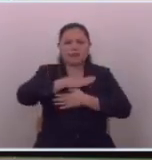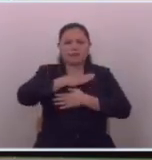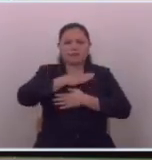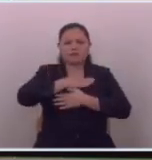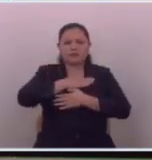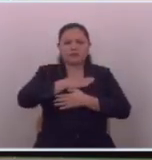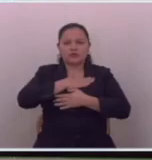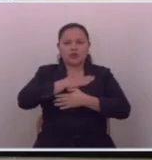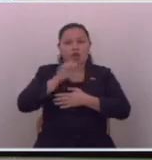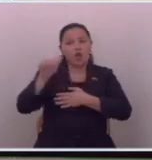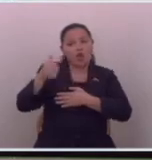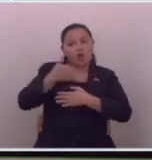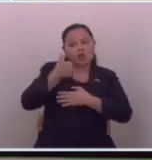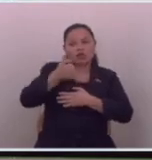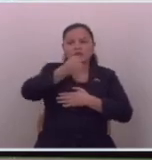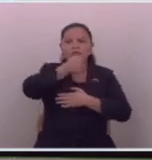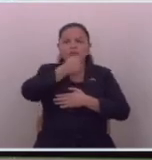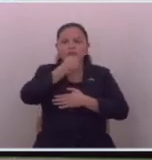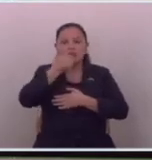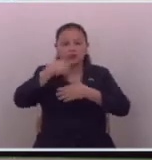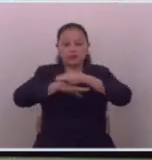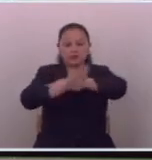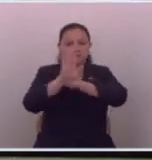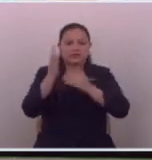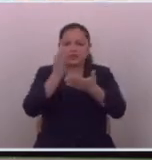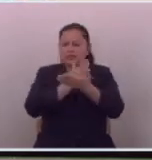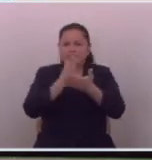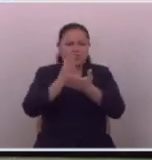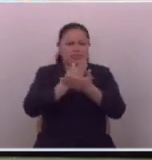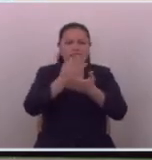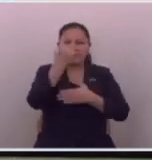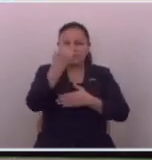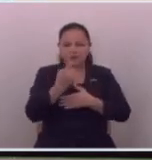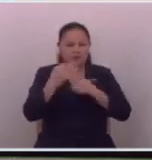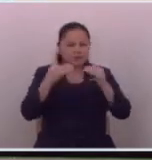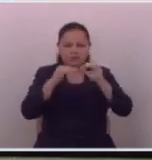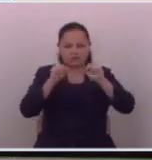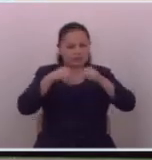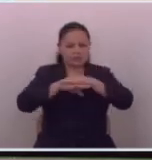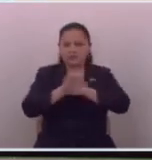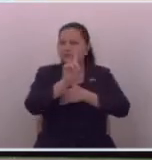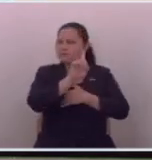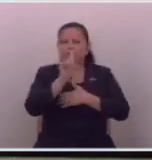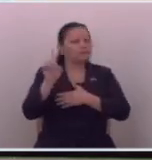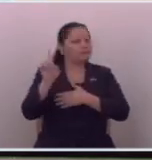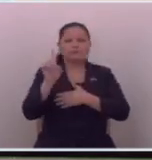pero ningún otro tipo de periodista entra aquí y ningún otro tipo de personas tampoco entra aquí